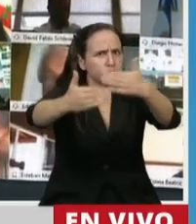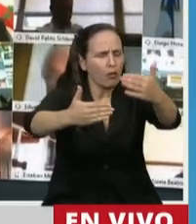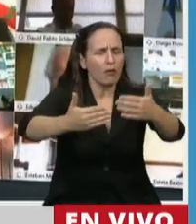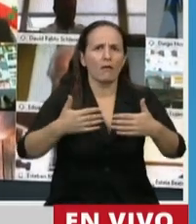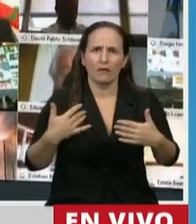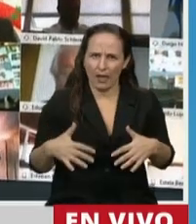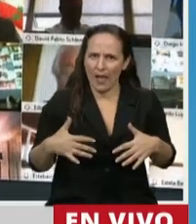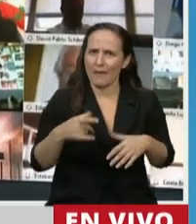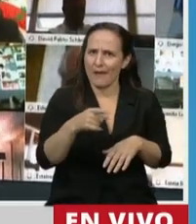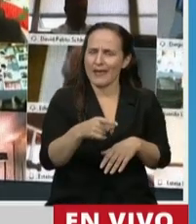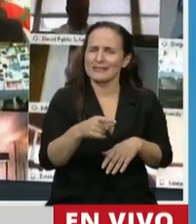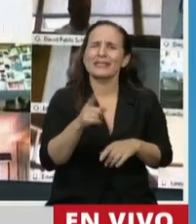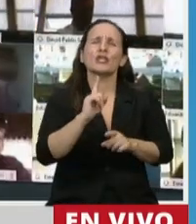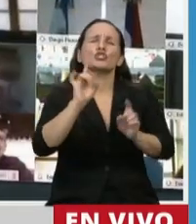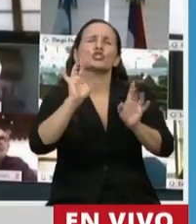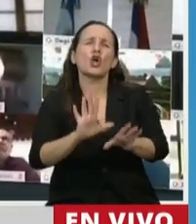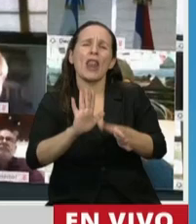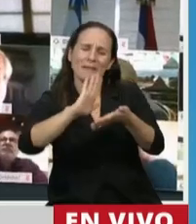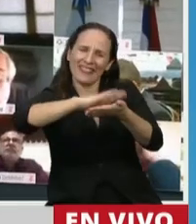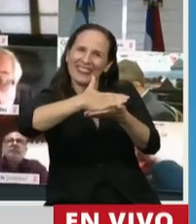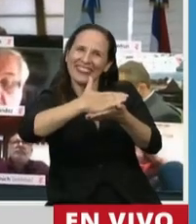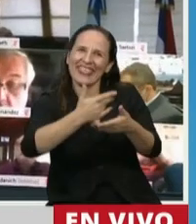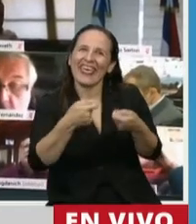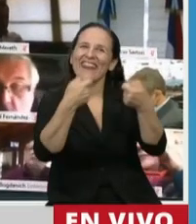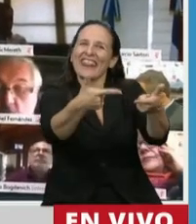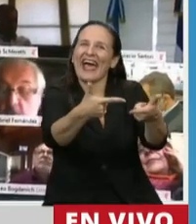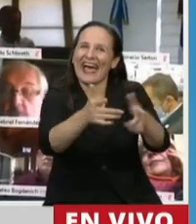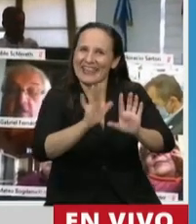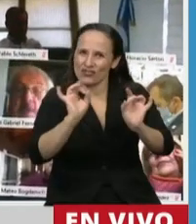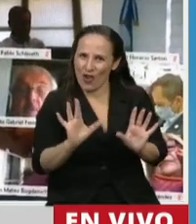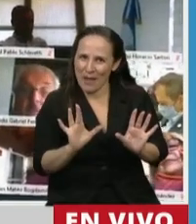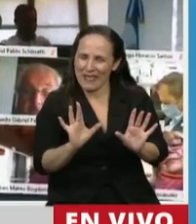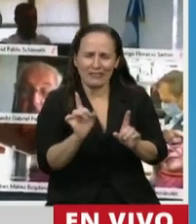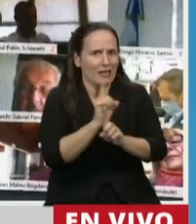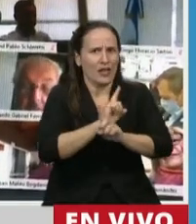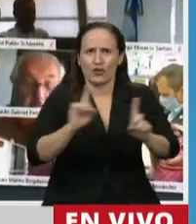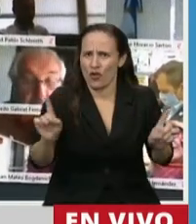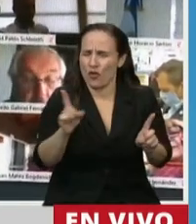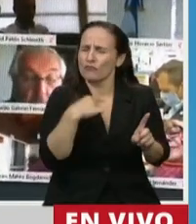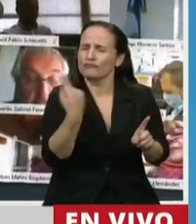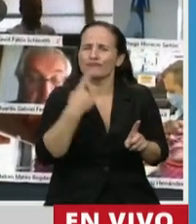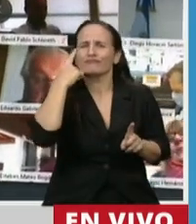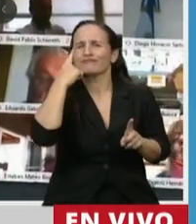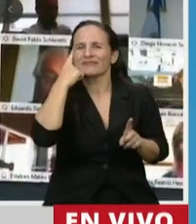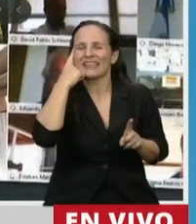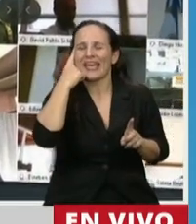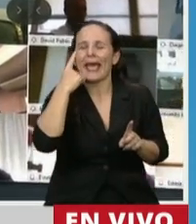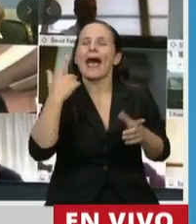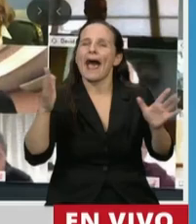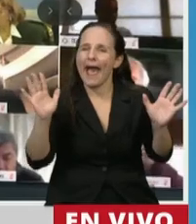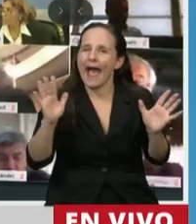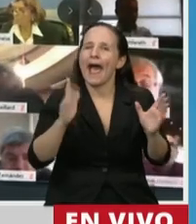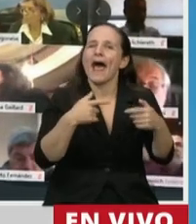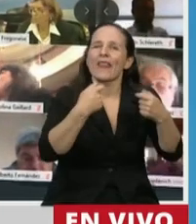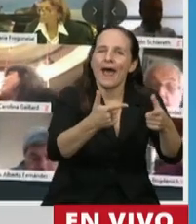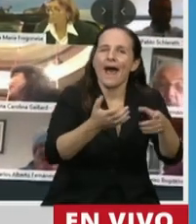la entrega de una herramienta tecnológica, de una computadora, sino que lo miramos de forma integral y